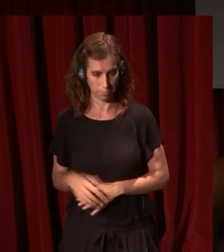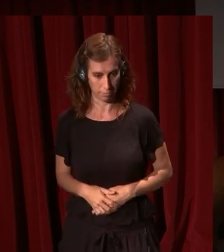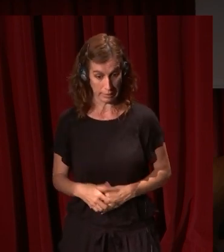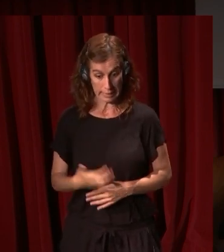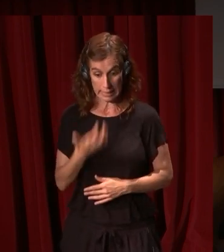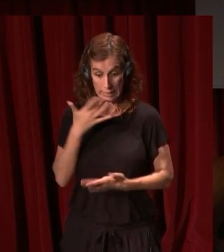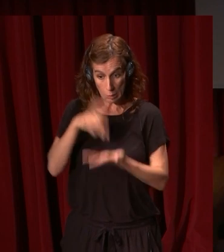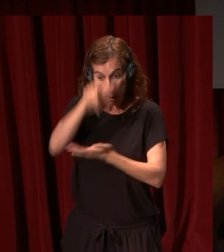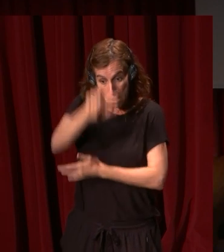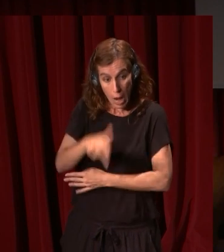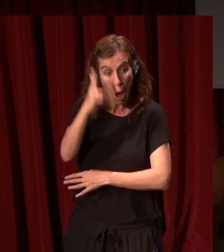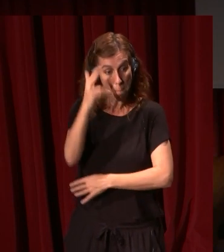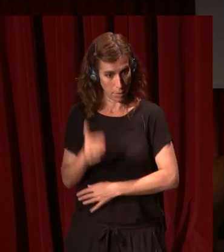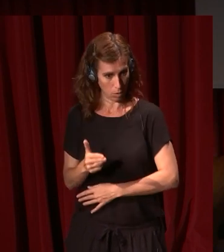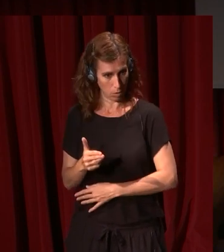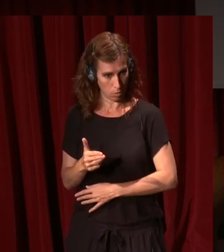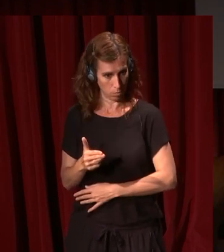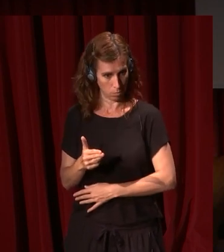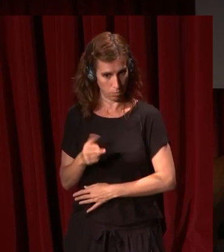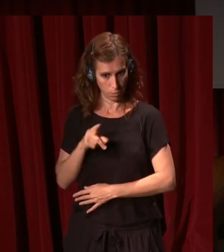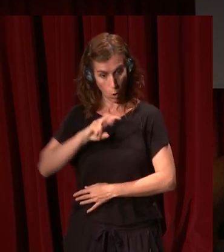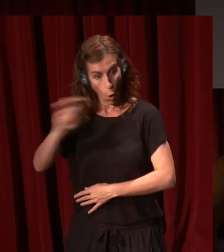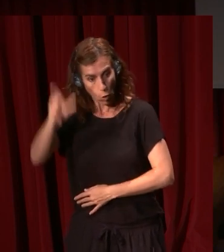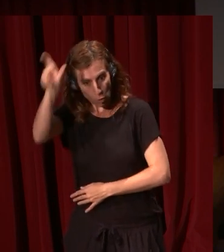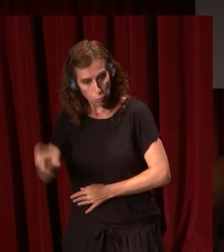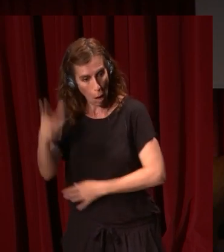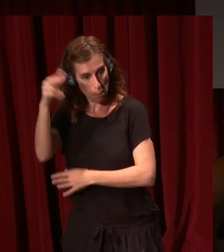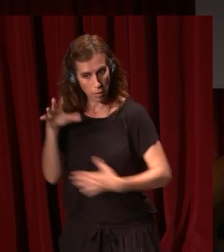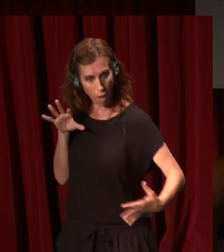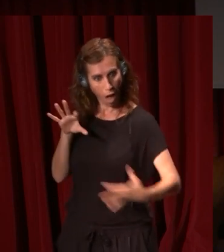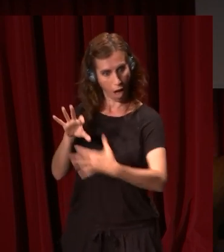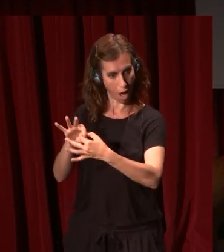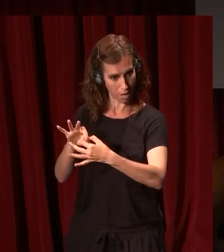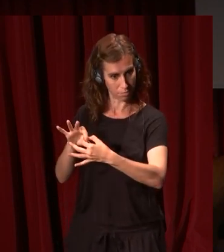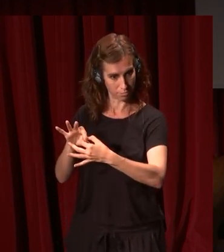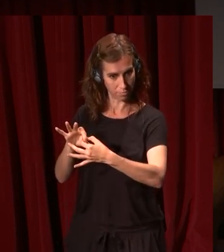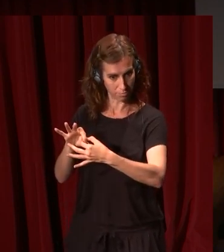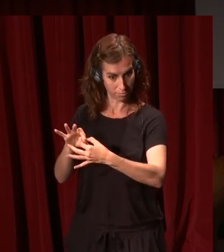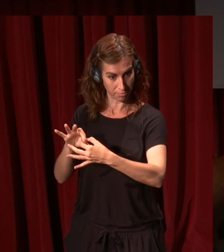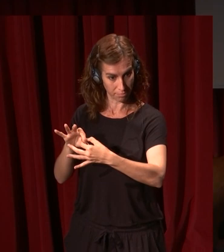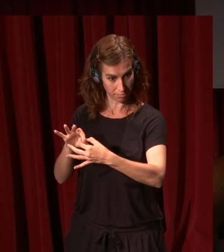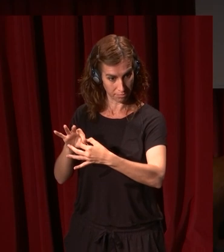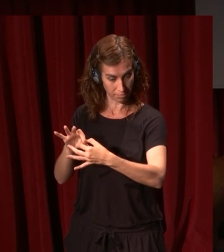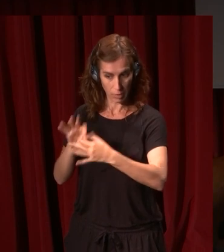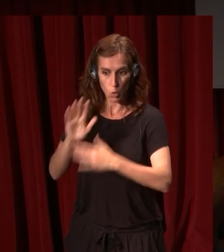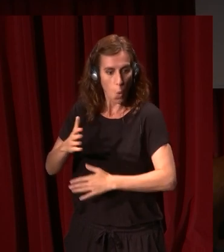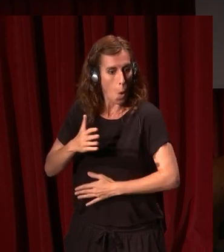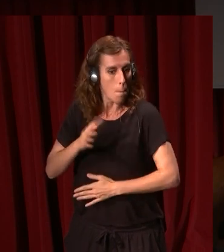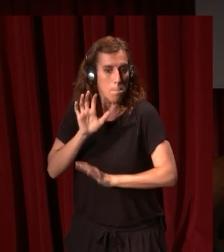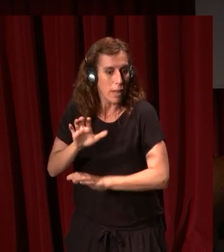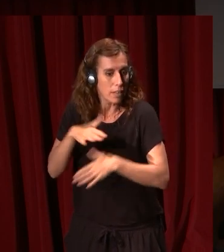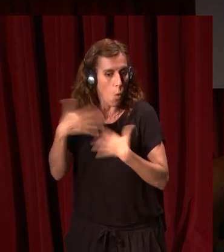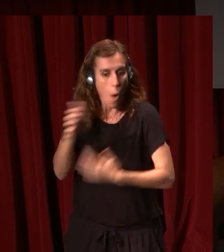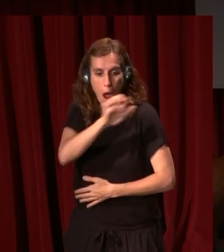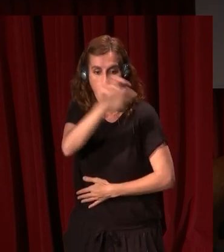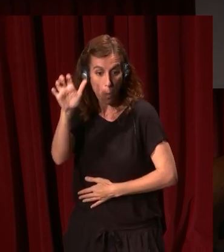Si un pintor es compatriota de otro en el terreno de su actividad profesional, en la pintura su patria es claramente Europa